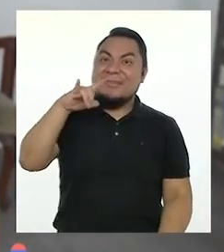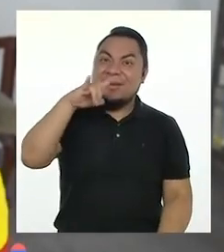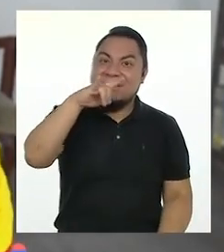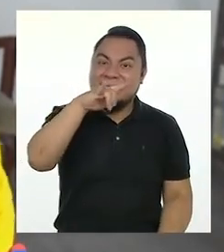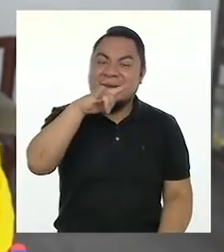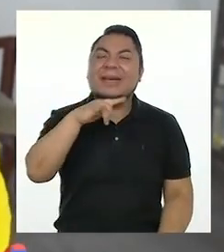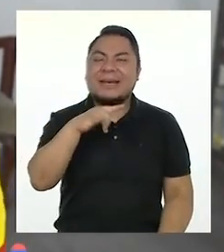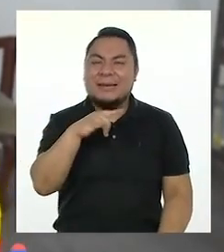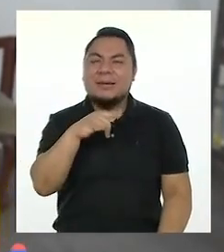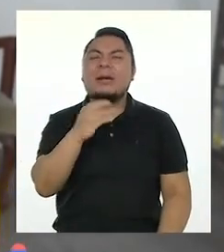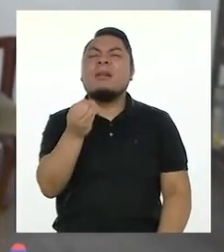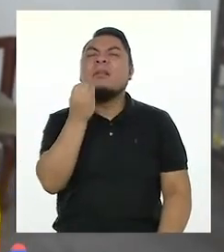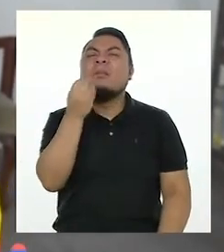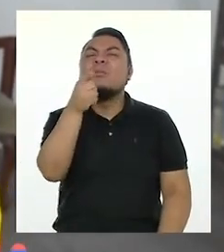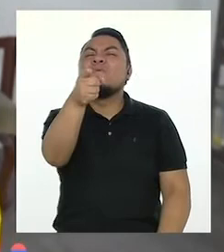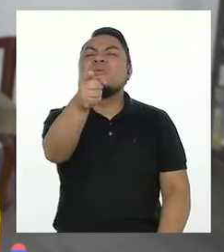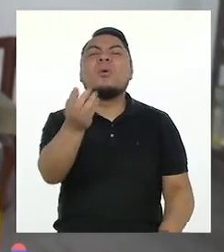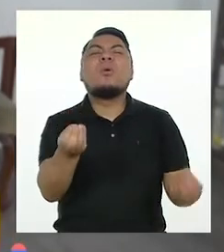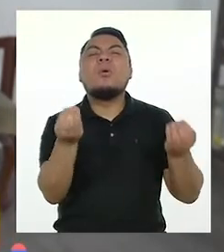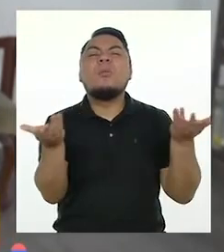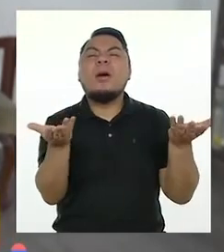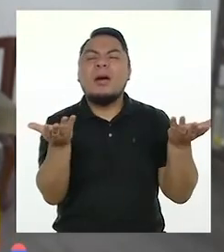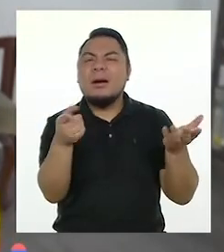idea! Pero, ¿cómo lo harían ustedes?